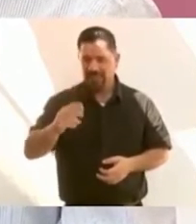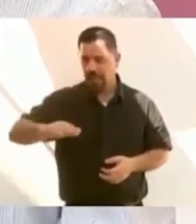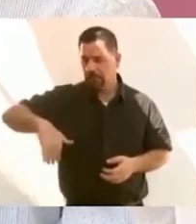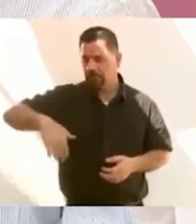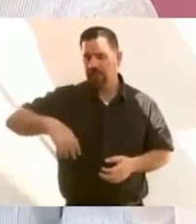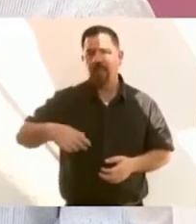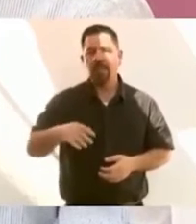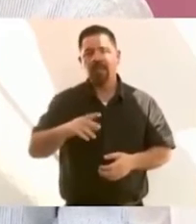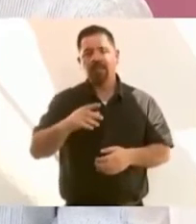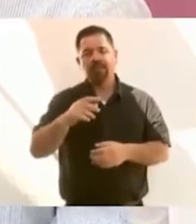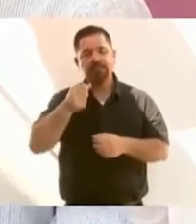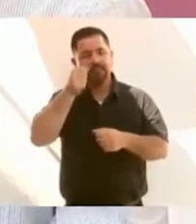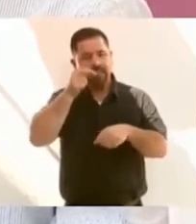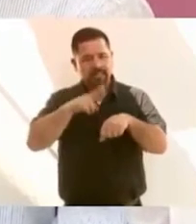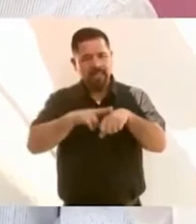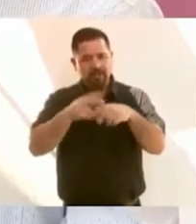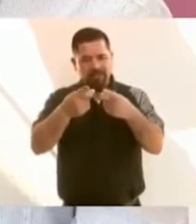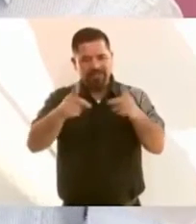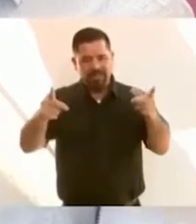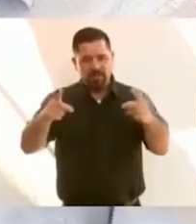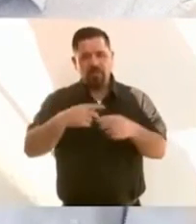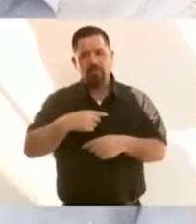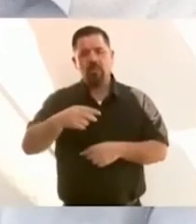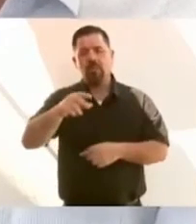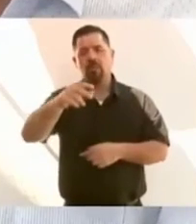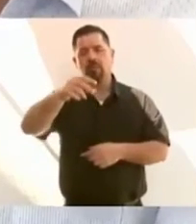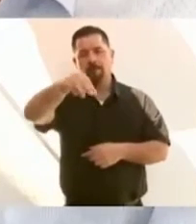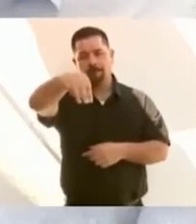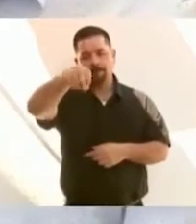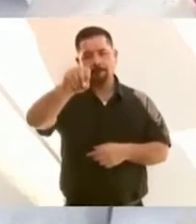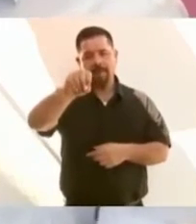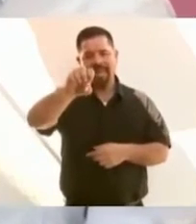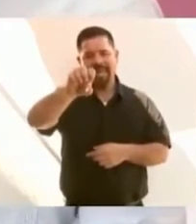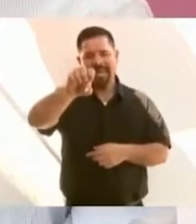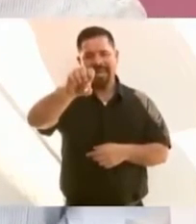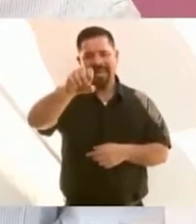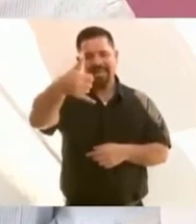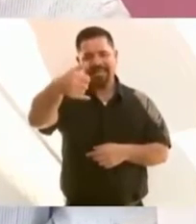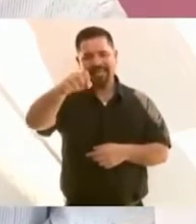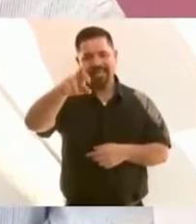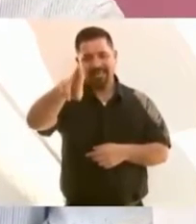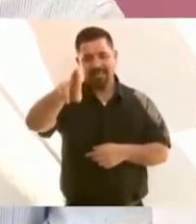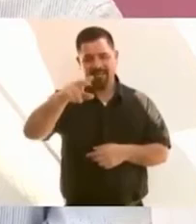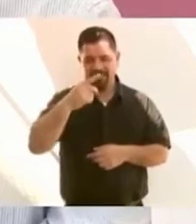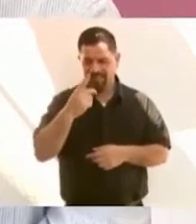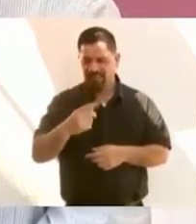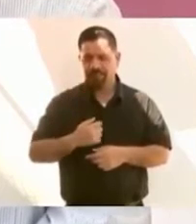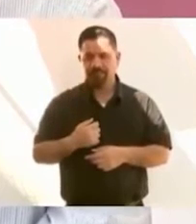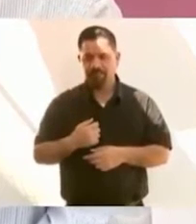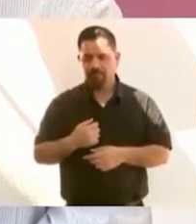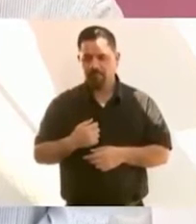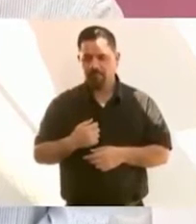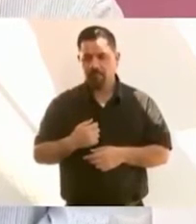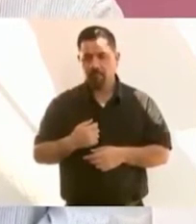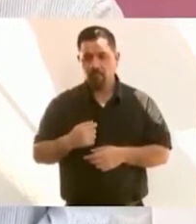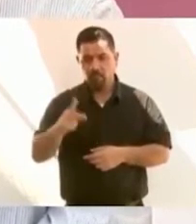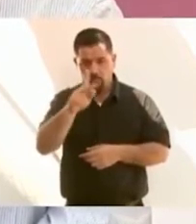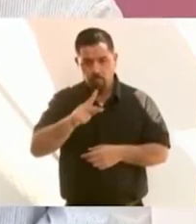cuando planteó que los ocho pueblos yaquis van a invertirse